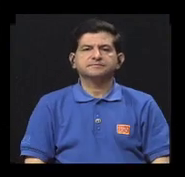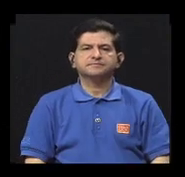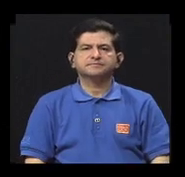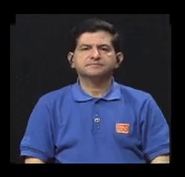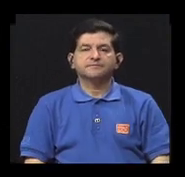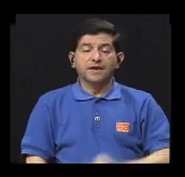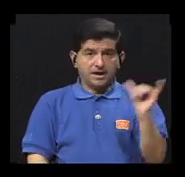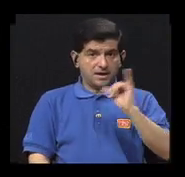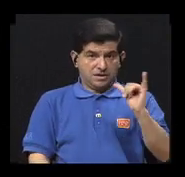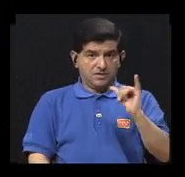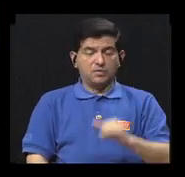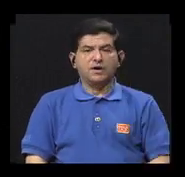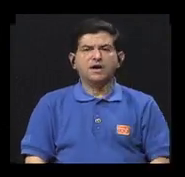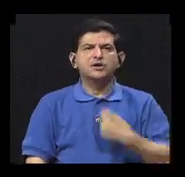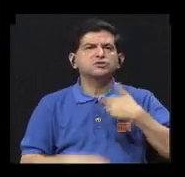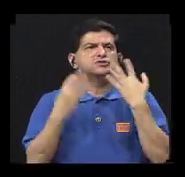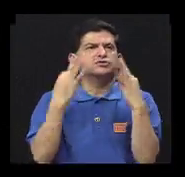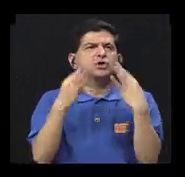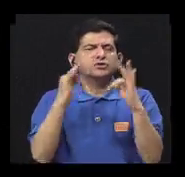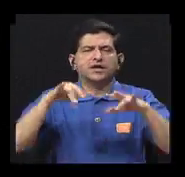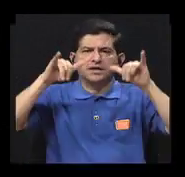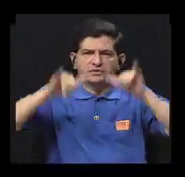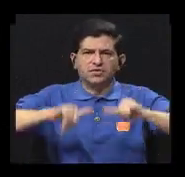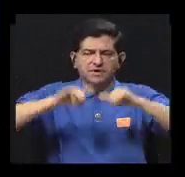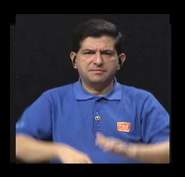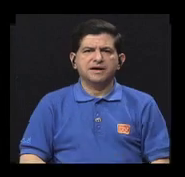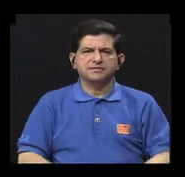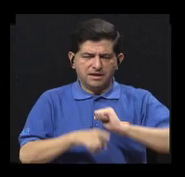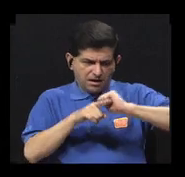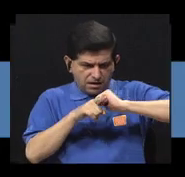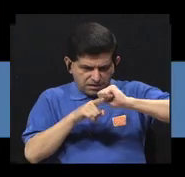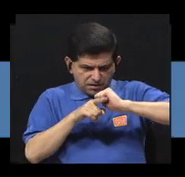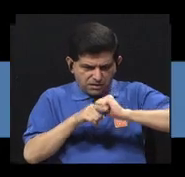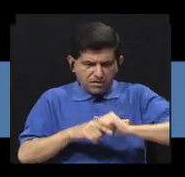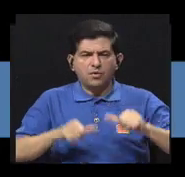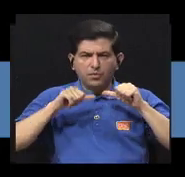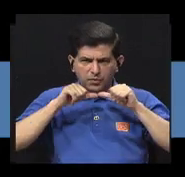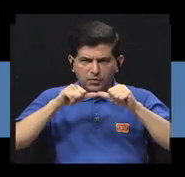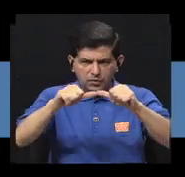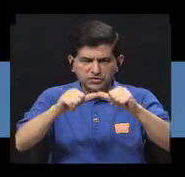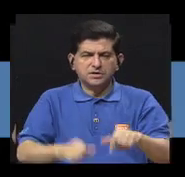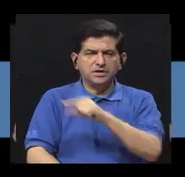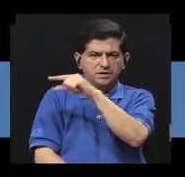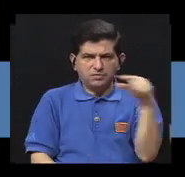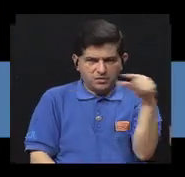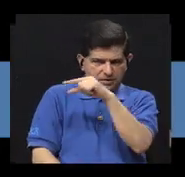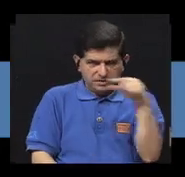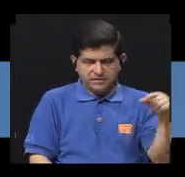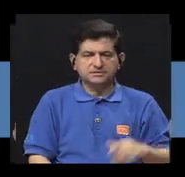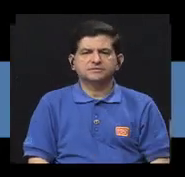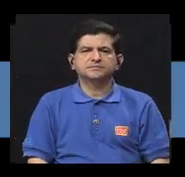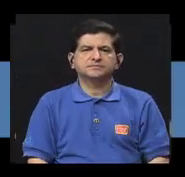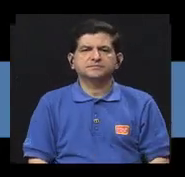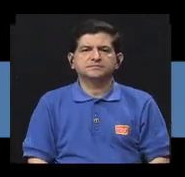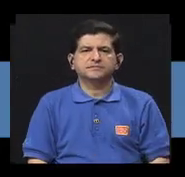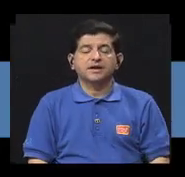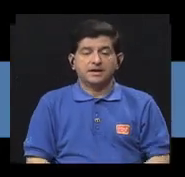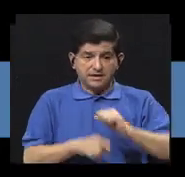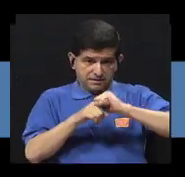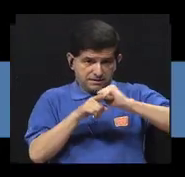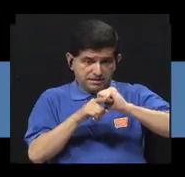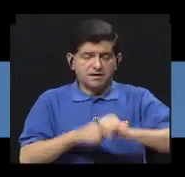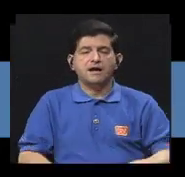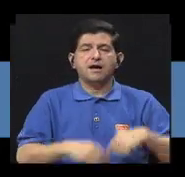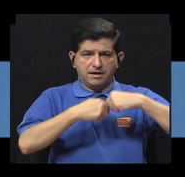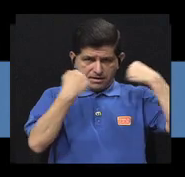también trato de mantenerme haciendo ejercicio frecuente a la semana, ya sea ejercicio